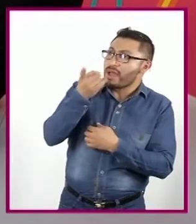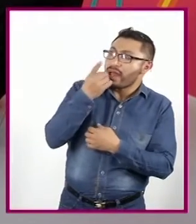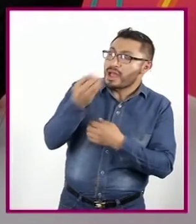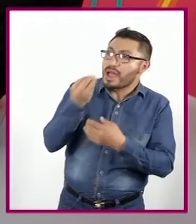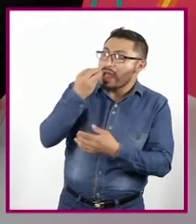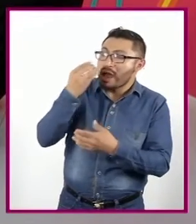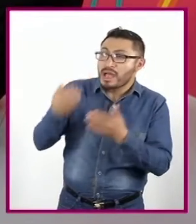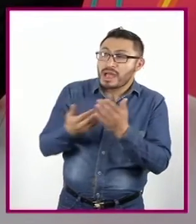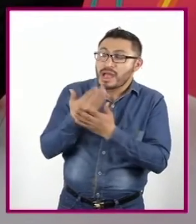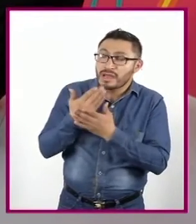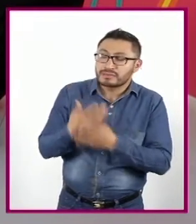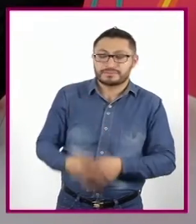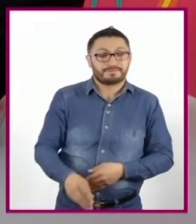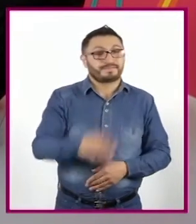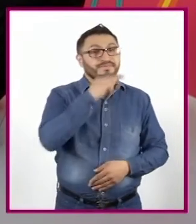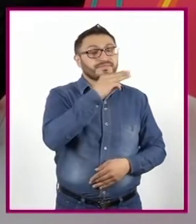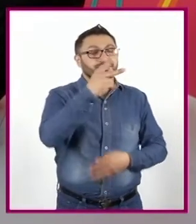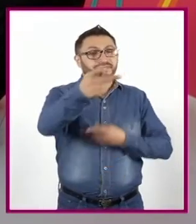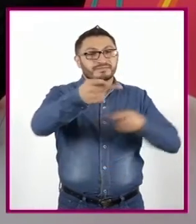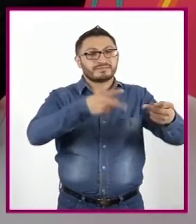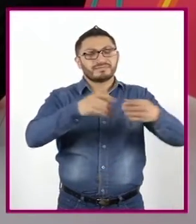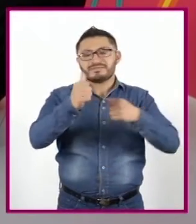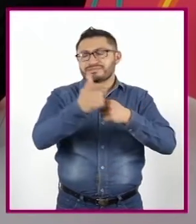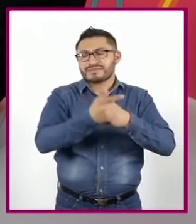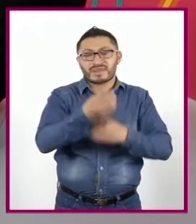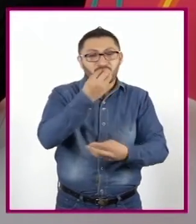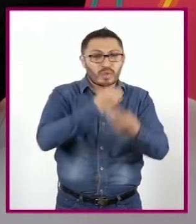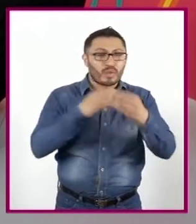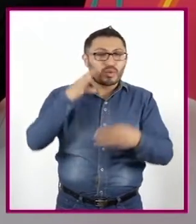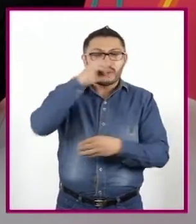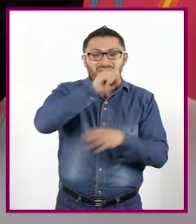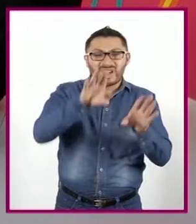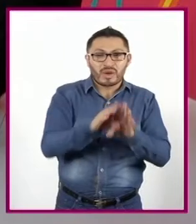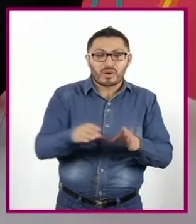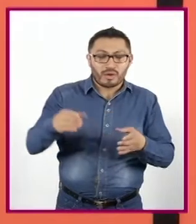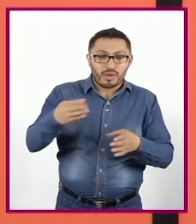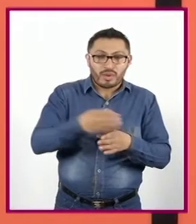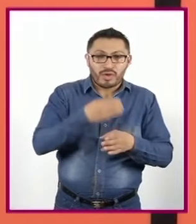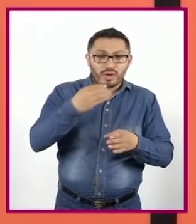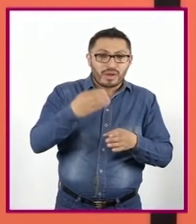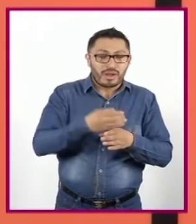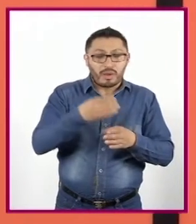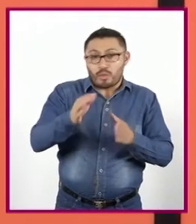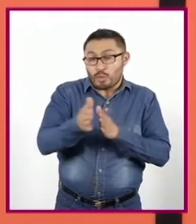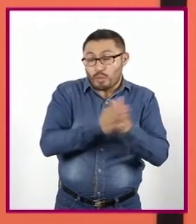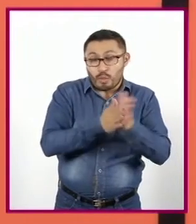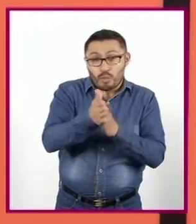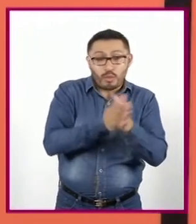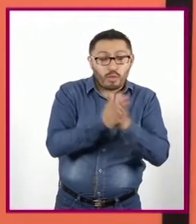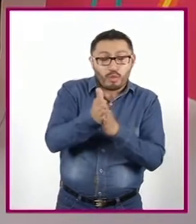Las mamás Al preparar Algo calientito Como un jarro De chocolate De Oaxaca